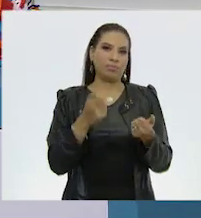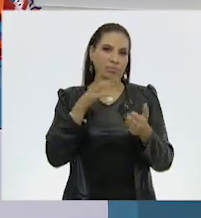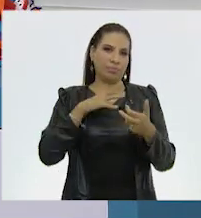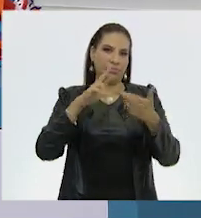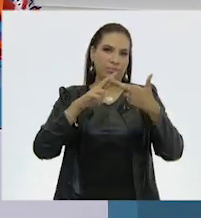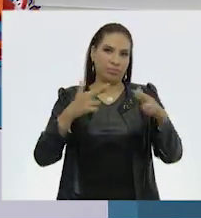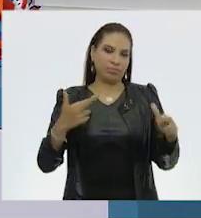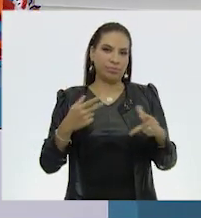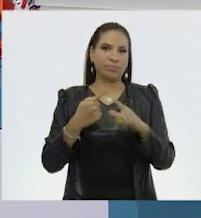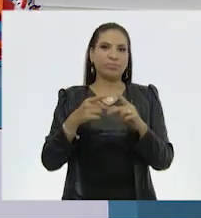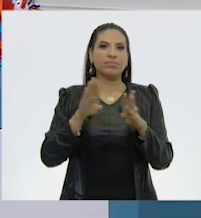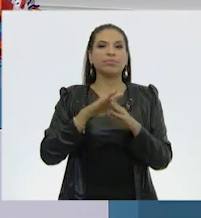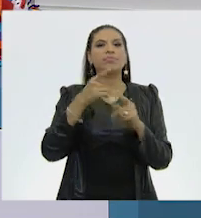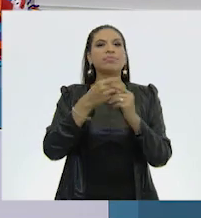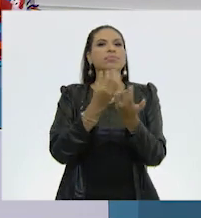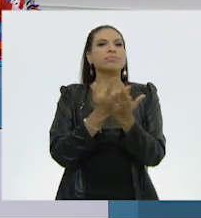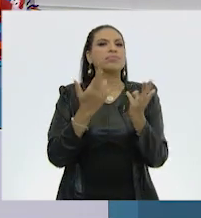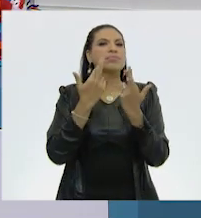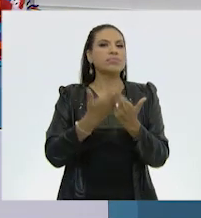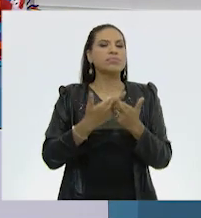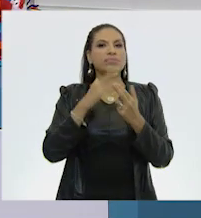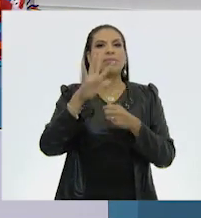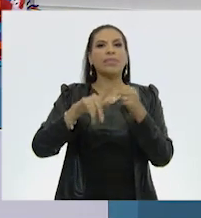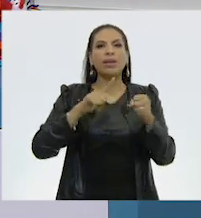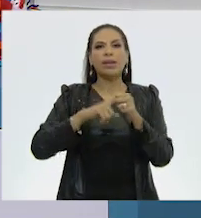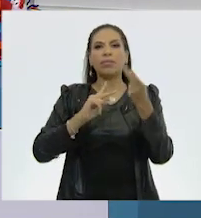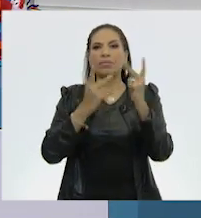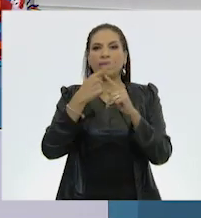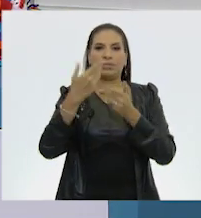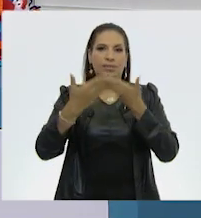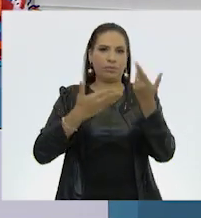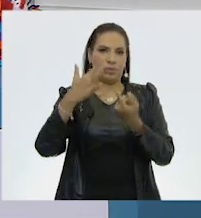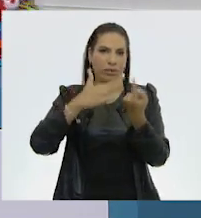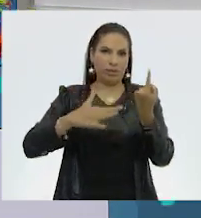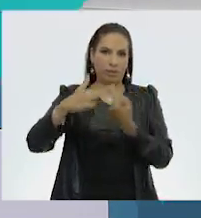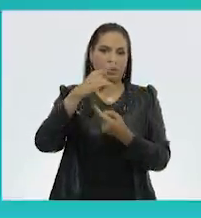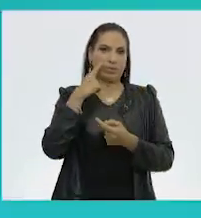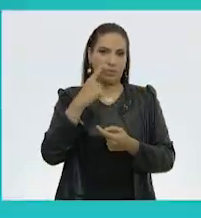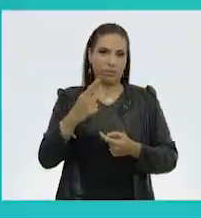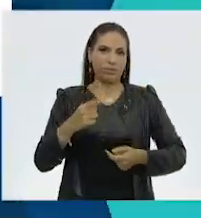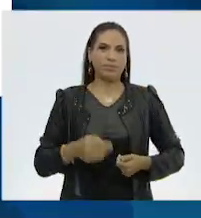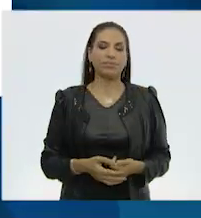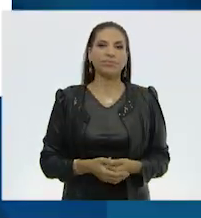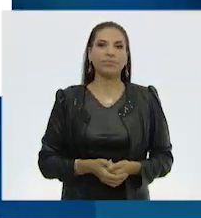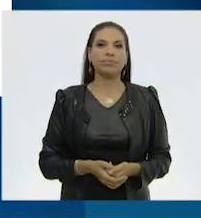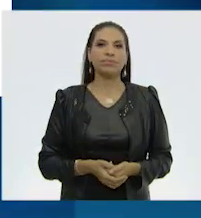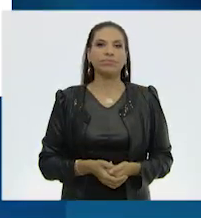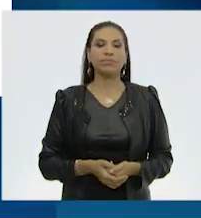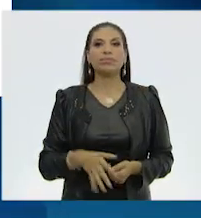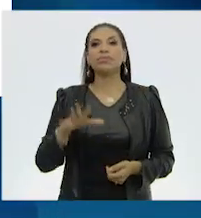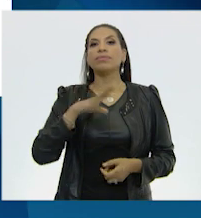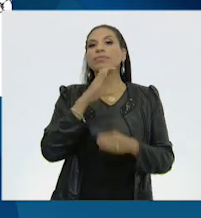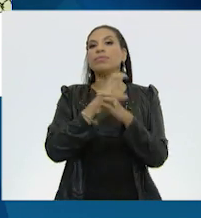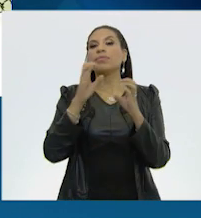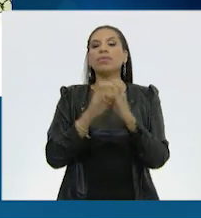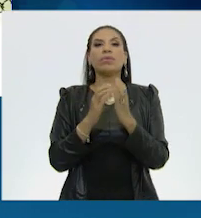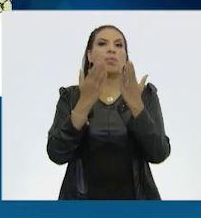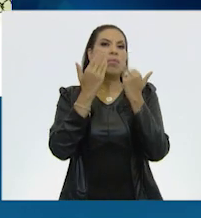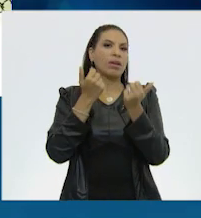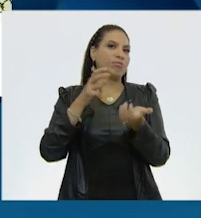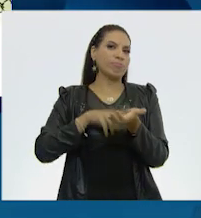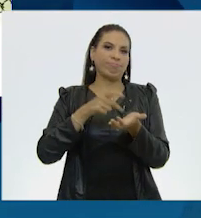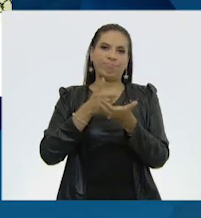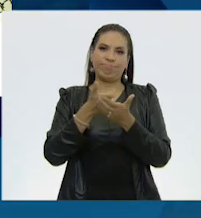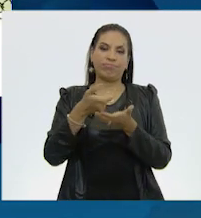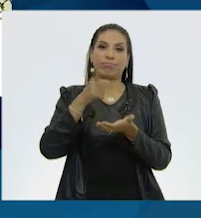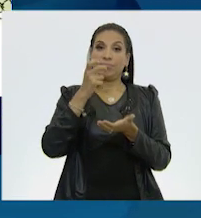relación entre la megadiversidad y los servicios ambientales. Vamos a verlos. Hay cosas que no tienen precio,